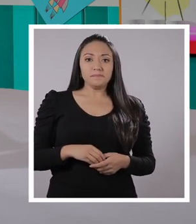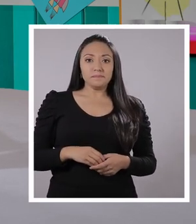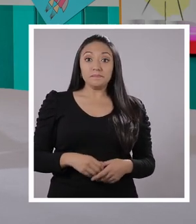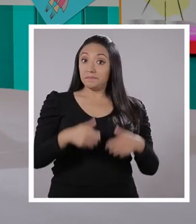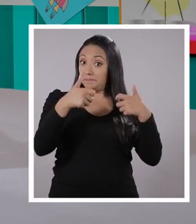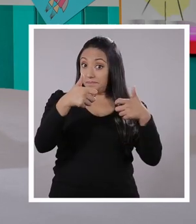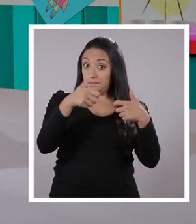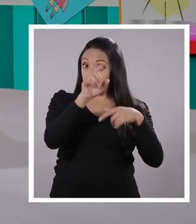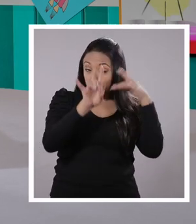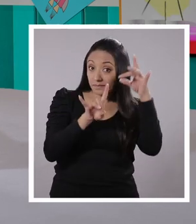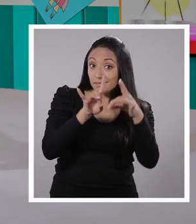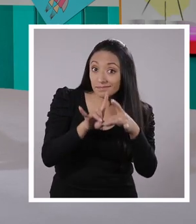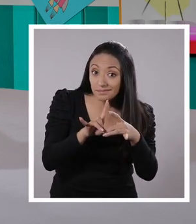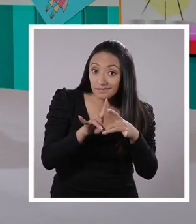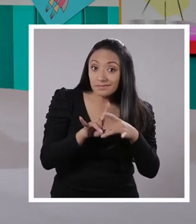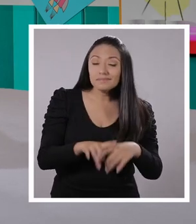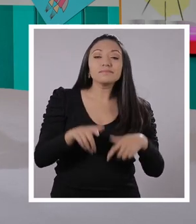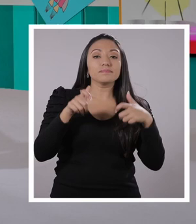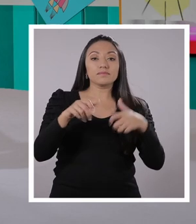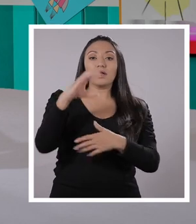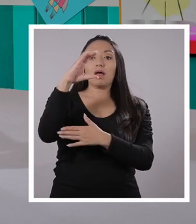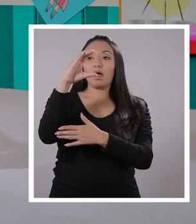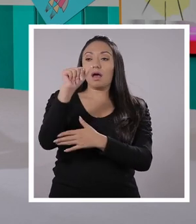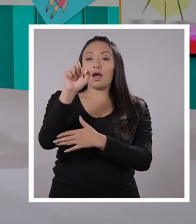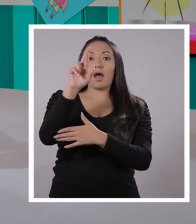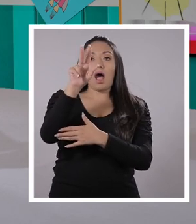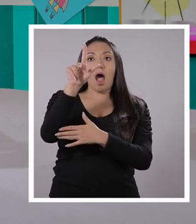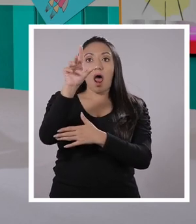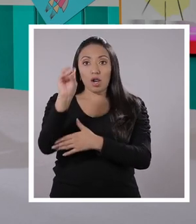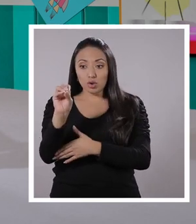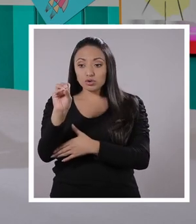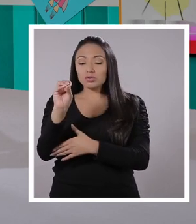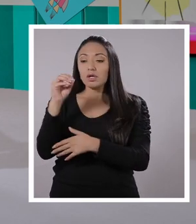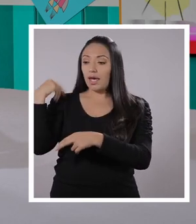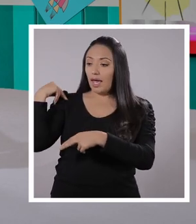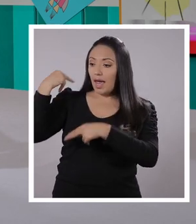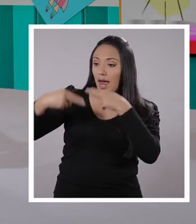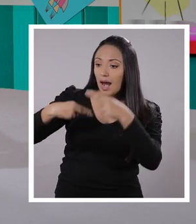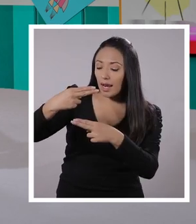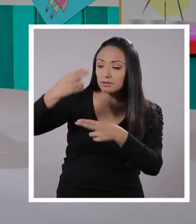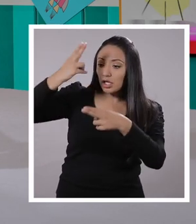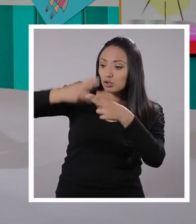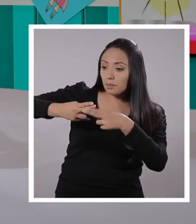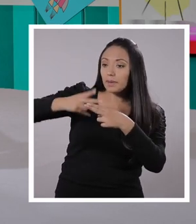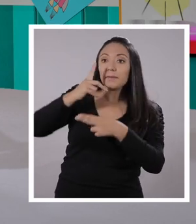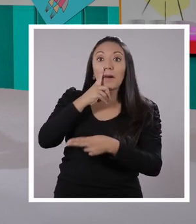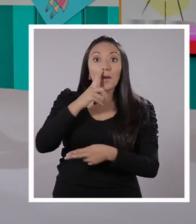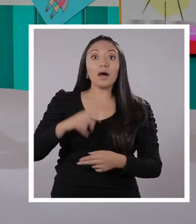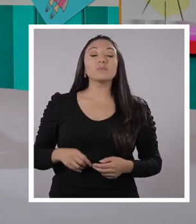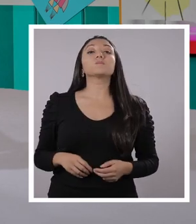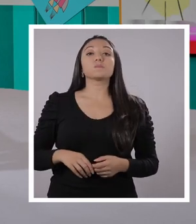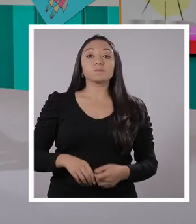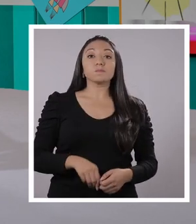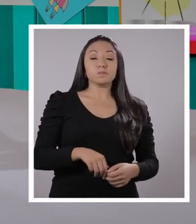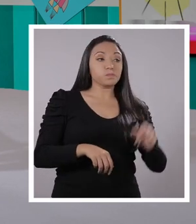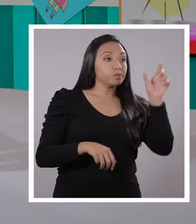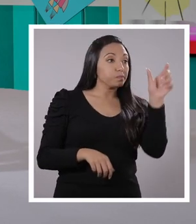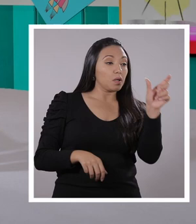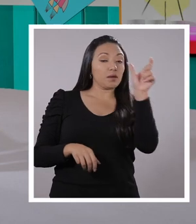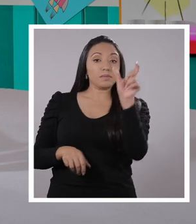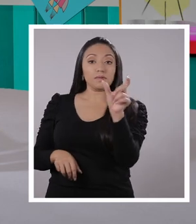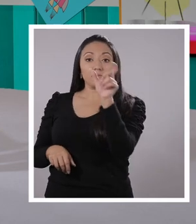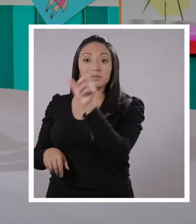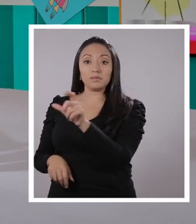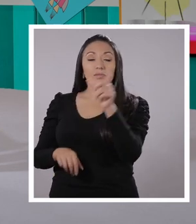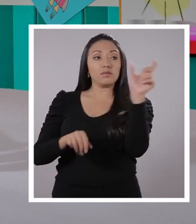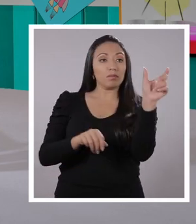¿Está bien la oración? Claro que sí. Carlos tiene el nombre heredado de su papá. Me dice absolutamente todo. Está Carlos